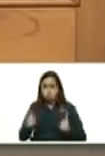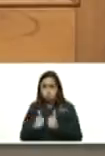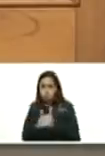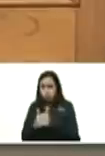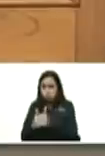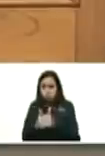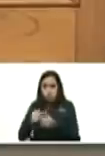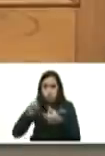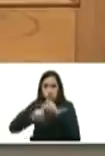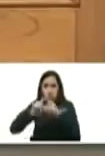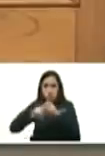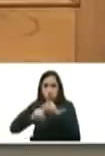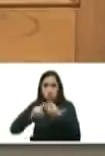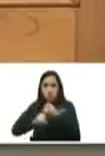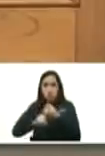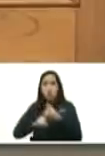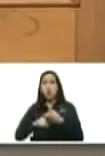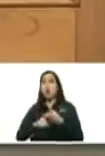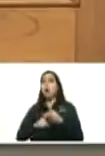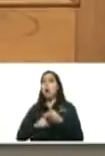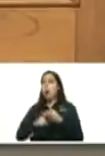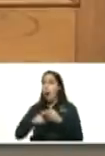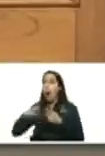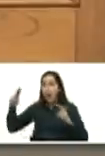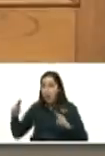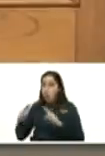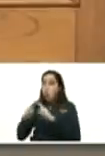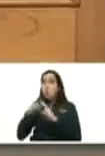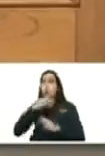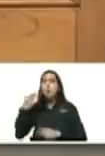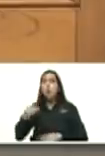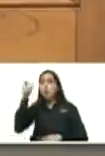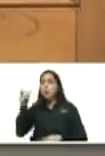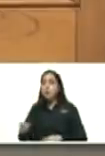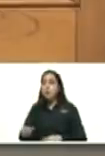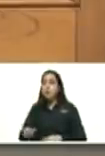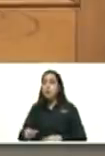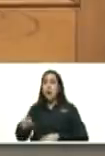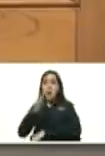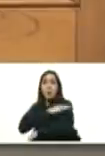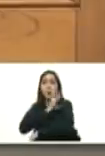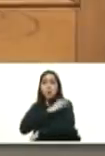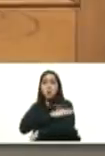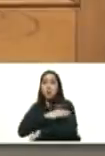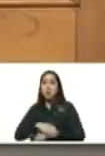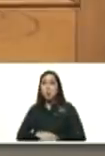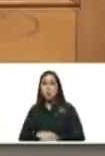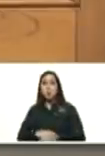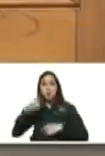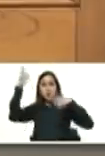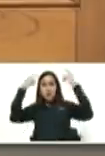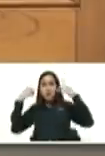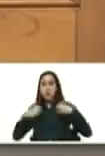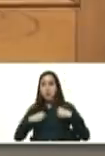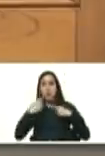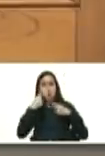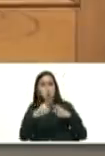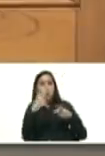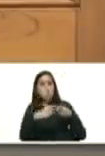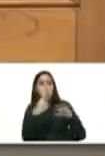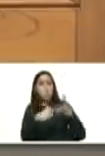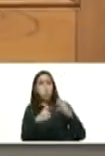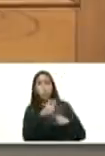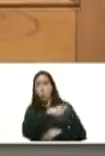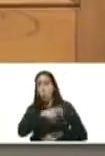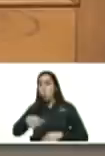cosas y apareció un muchacho Maduro Maduro ¿qué pasó? Chávez vive y se fue corriendo y después otra señora y después